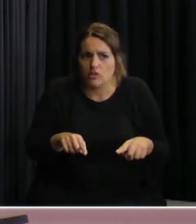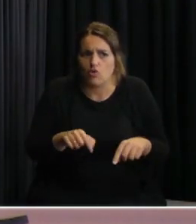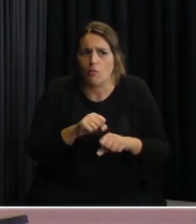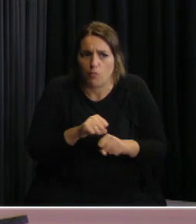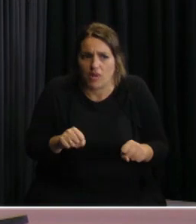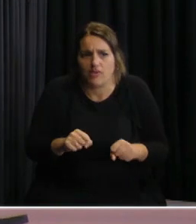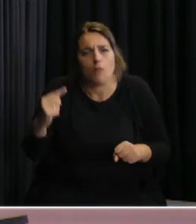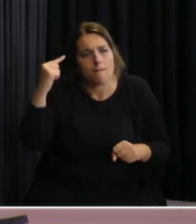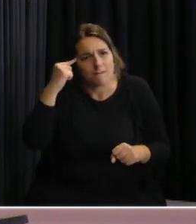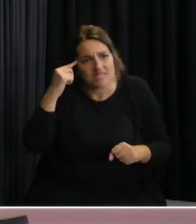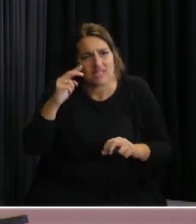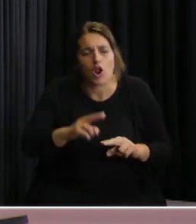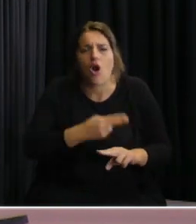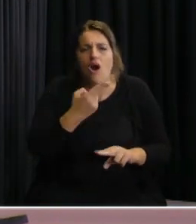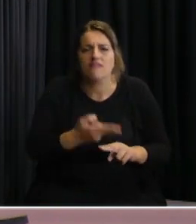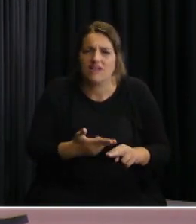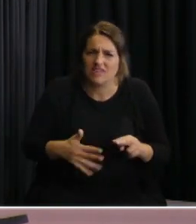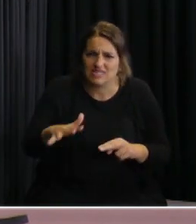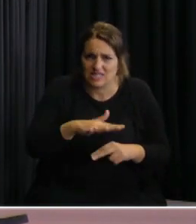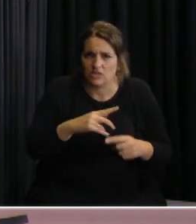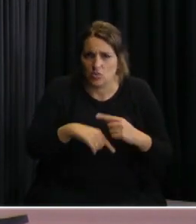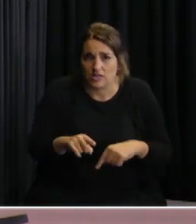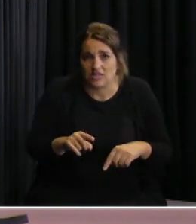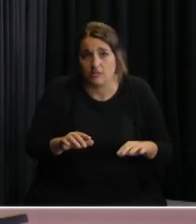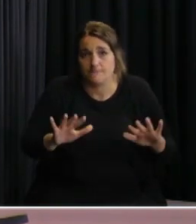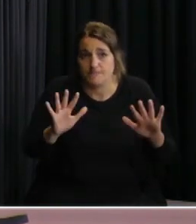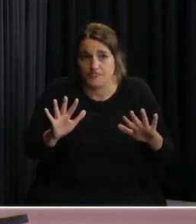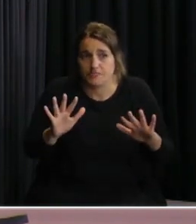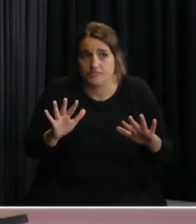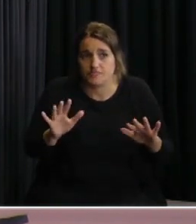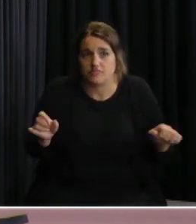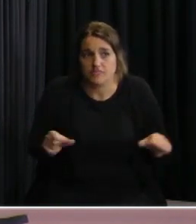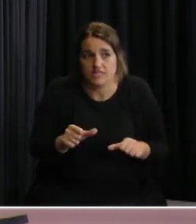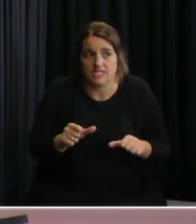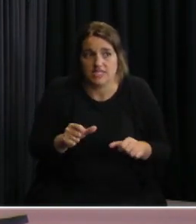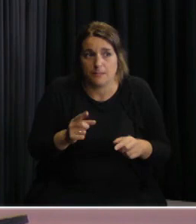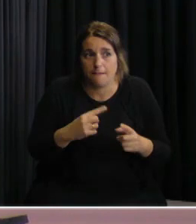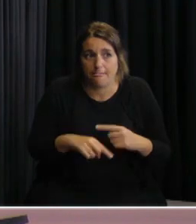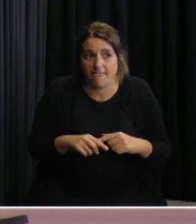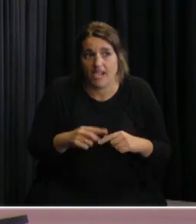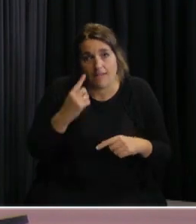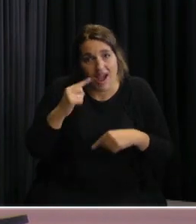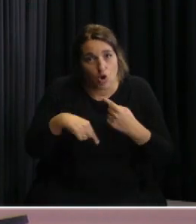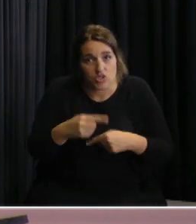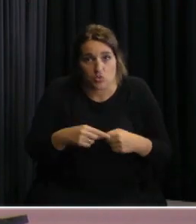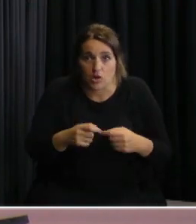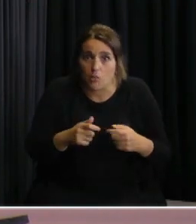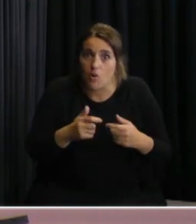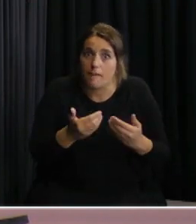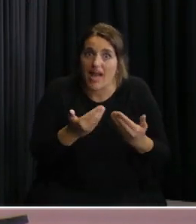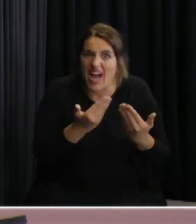repensar y ajustar un poco esas medidas y se va a ver un freno en la continuidad o se va a mantener igual